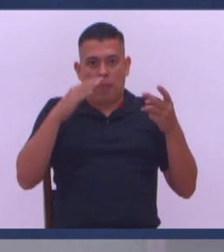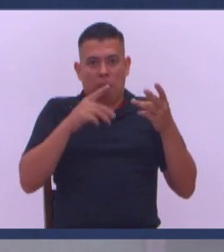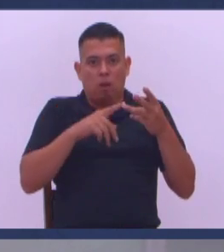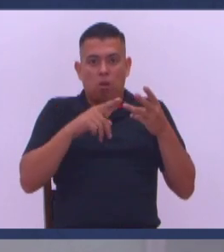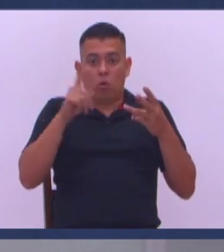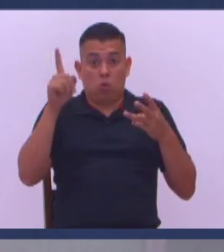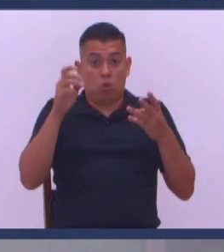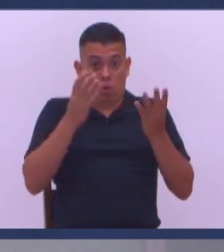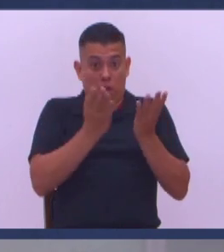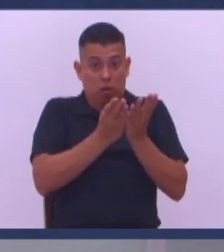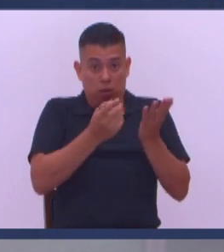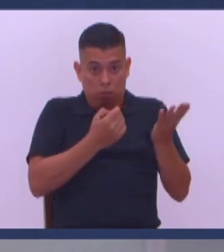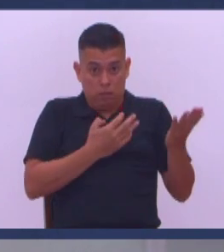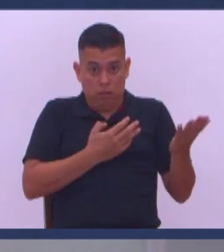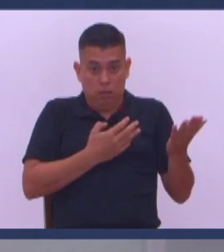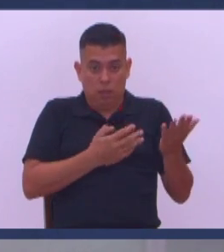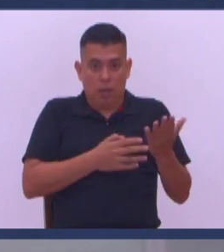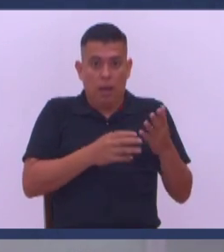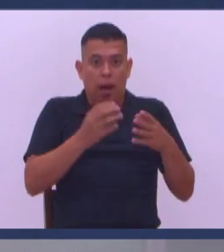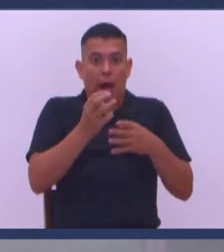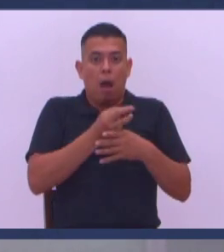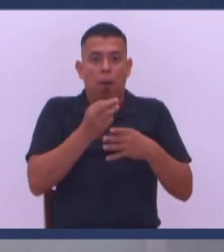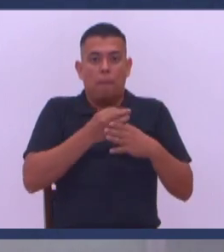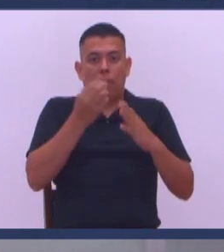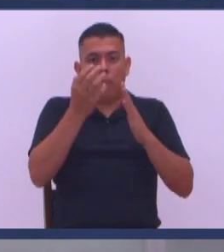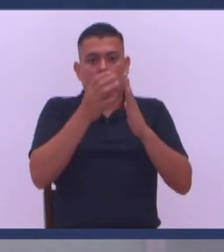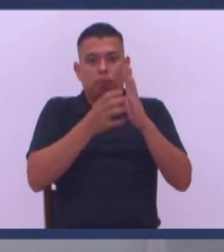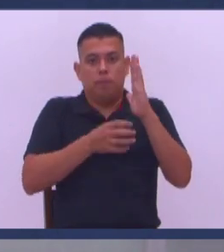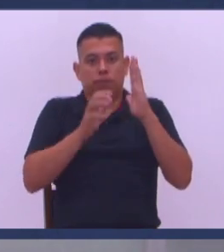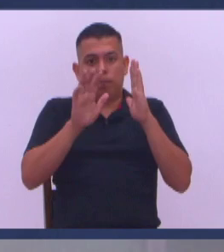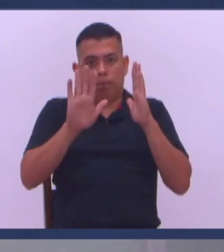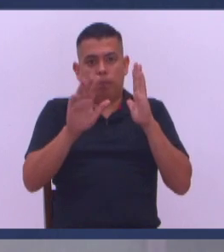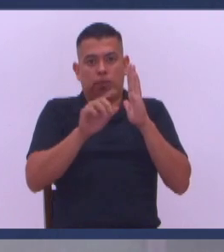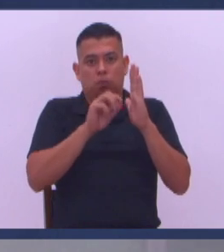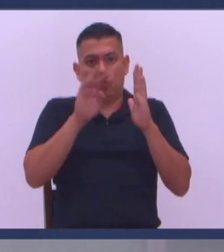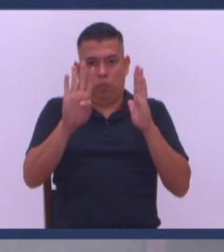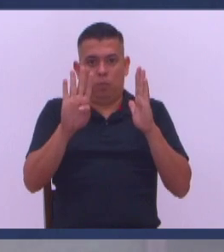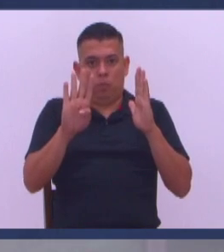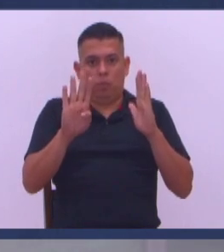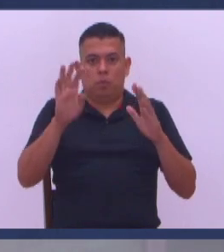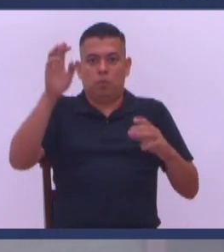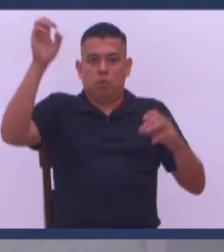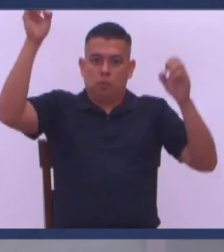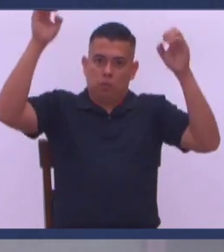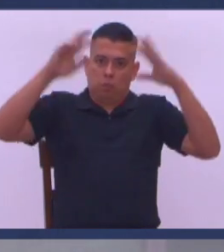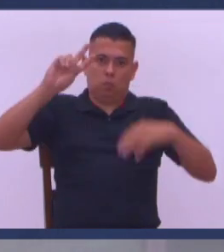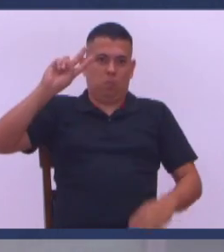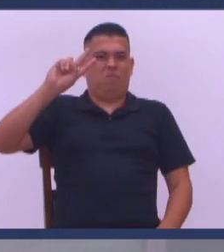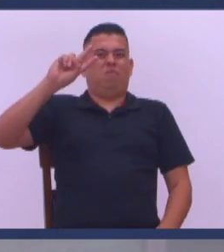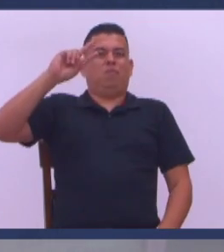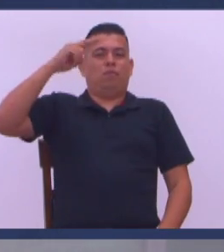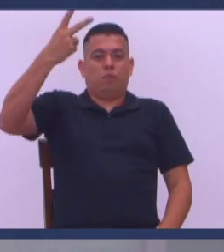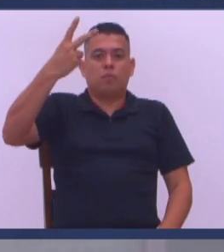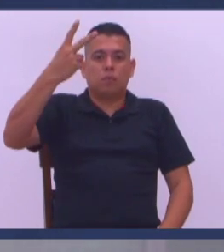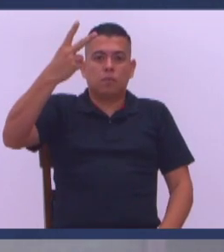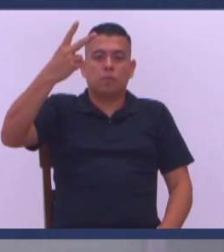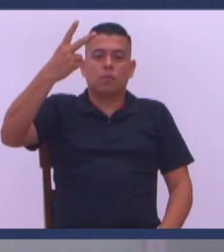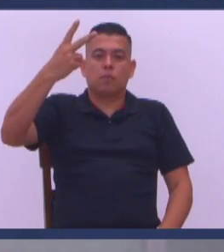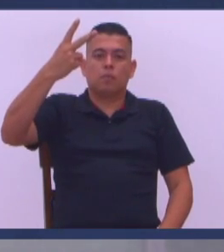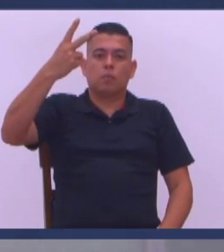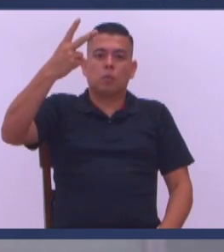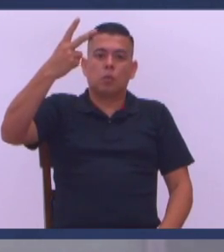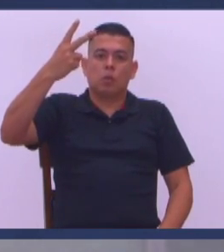Señor también Lo dice Si quiere leer conmigo Por favor En Mateo capítulo 5 Versículo 4 Bienaventurados Los que lloran Porque ellos